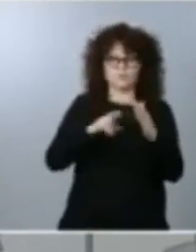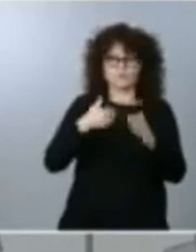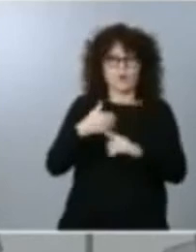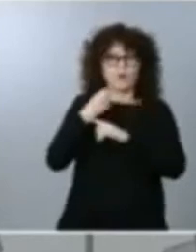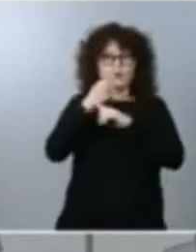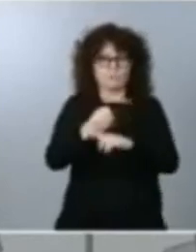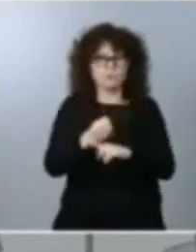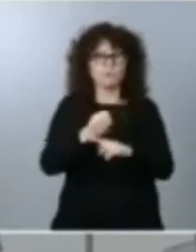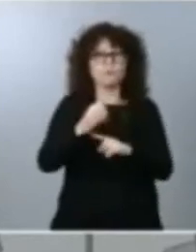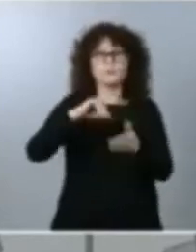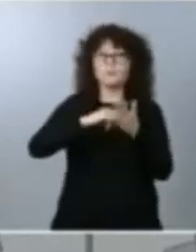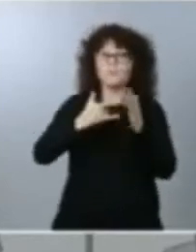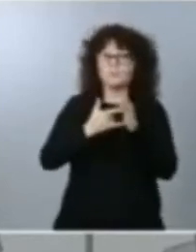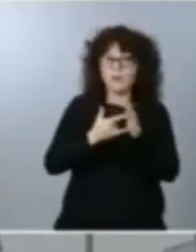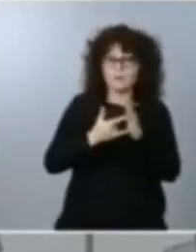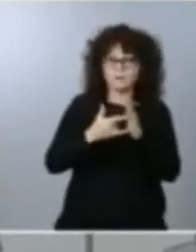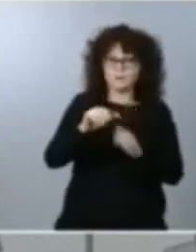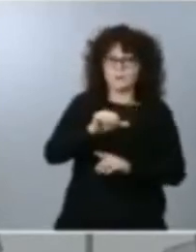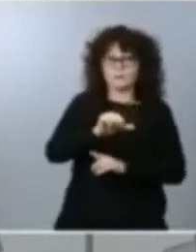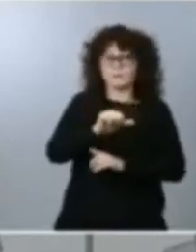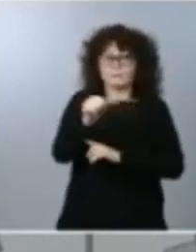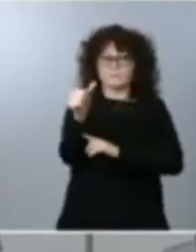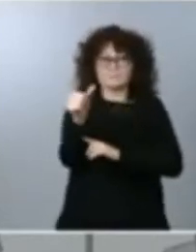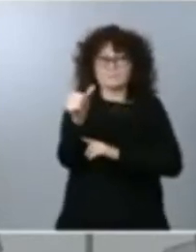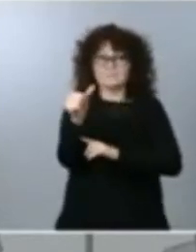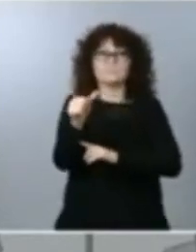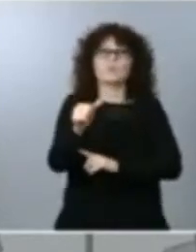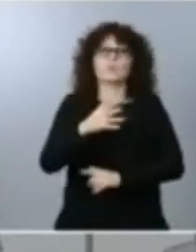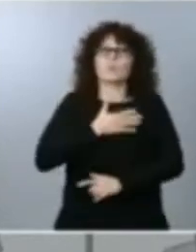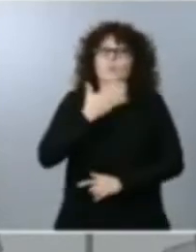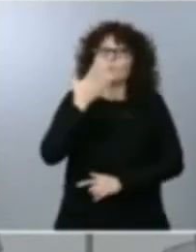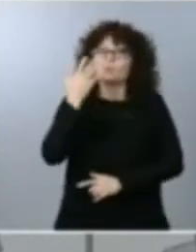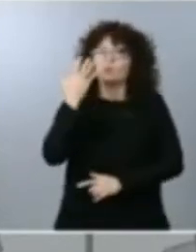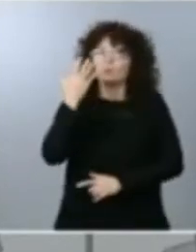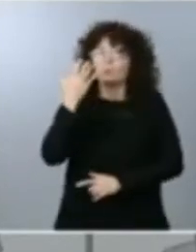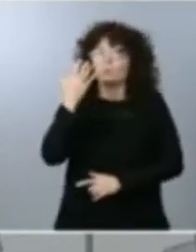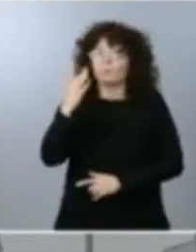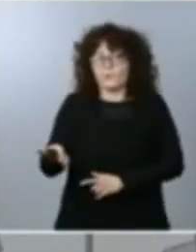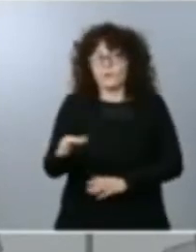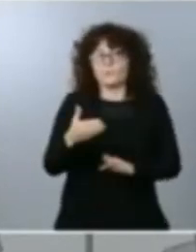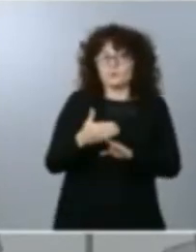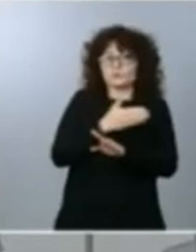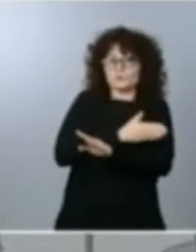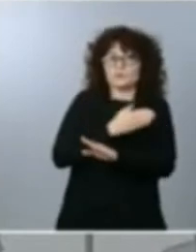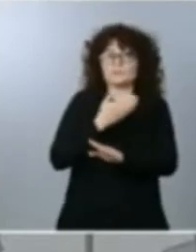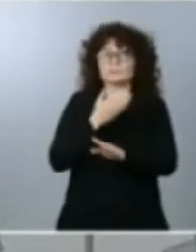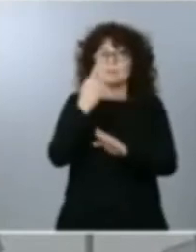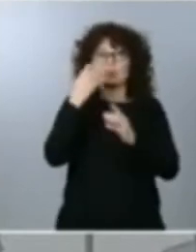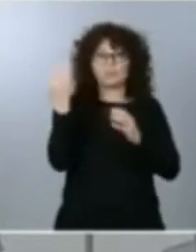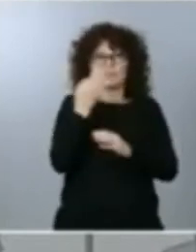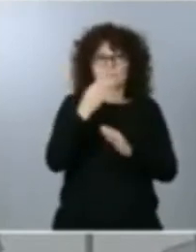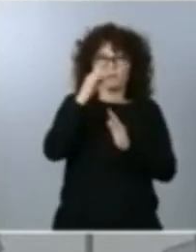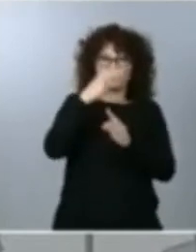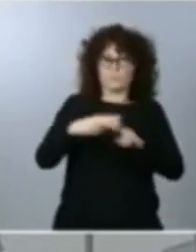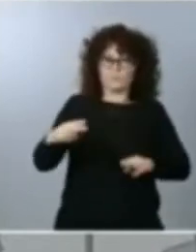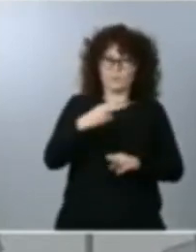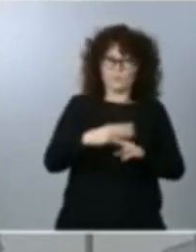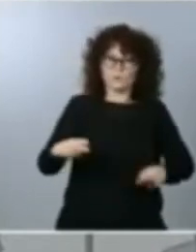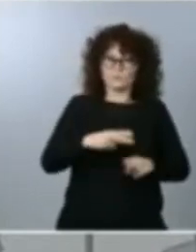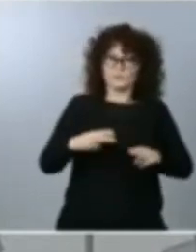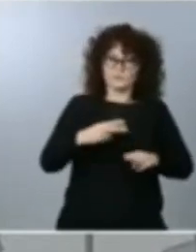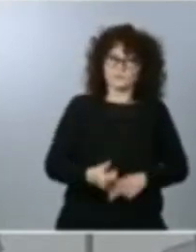tengamos bueno pues las políticas digamos más eficaces